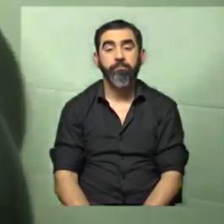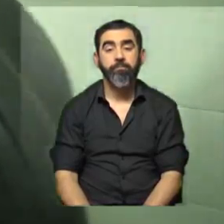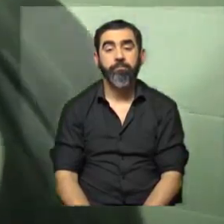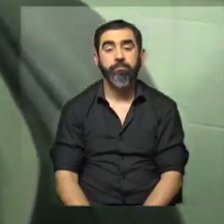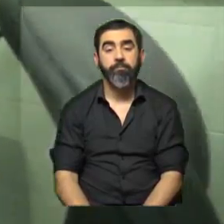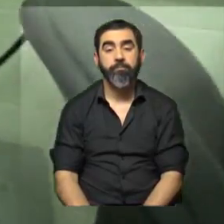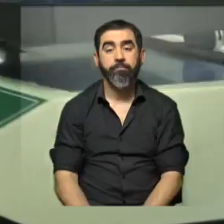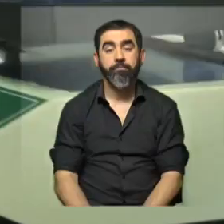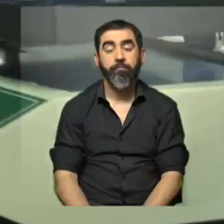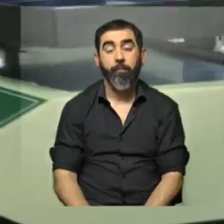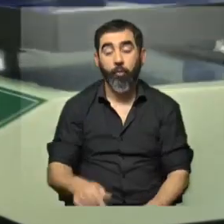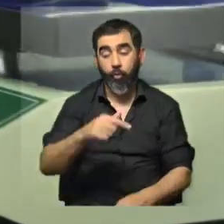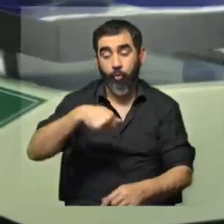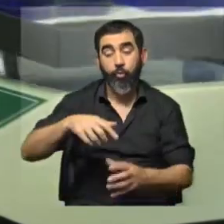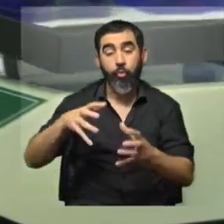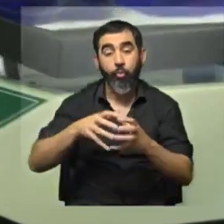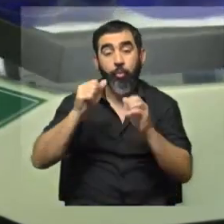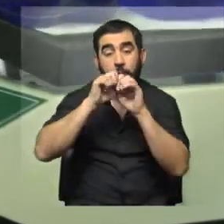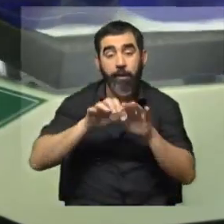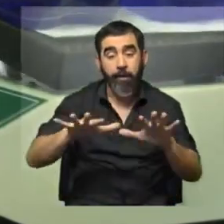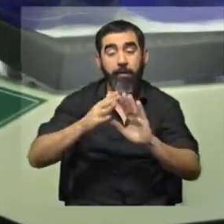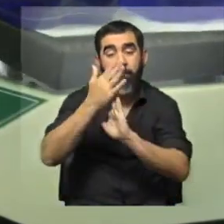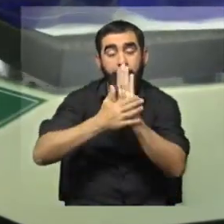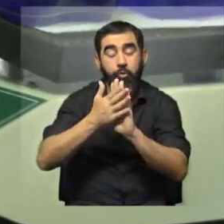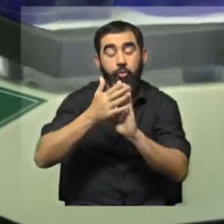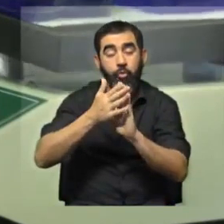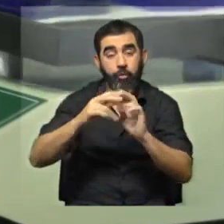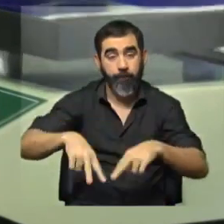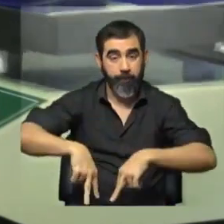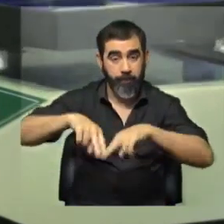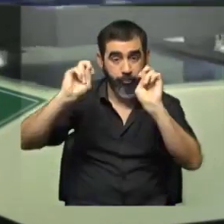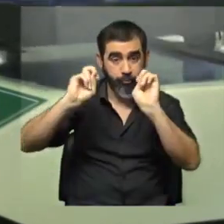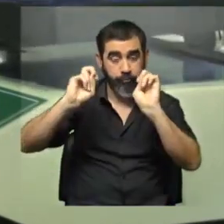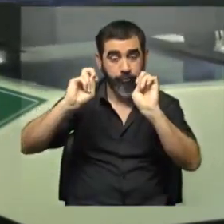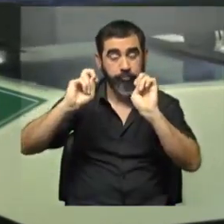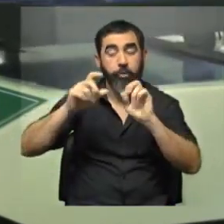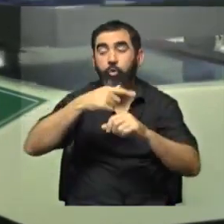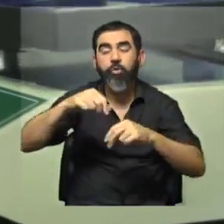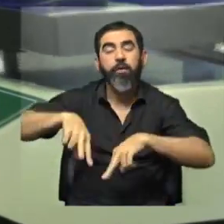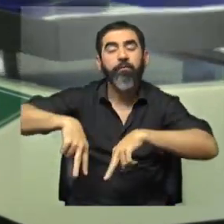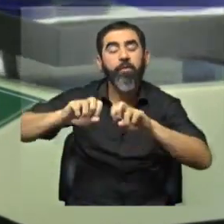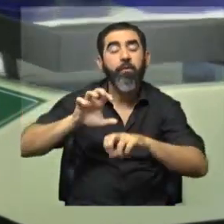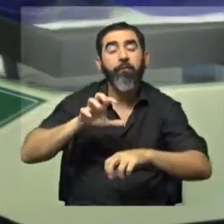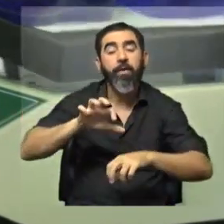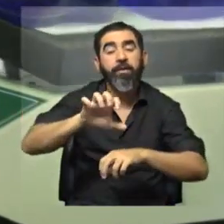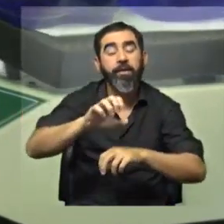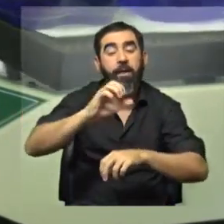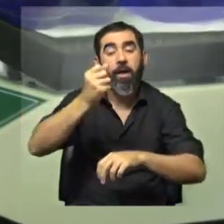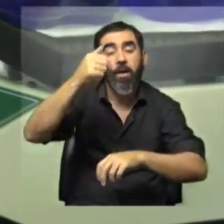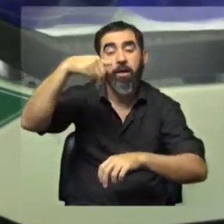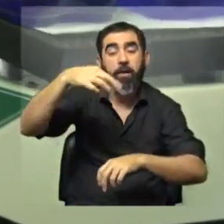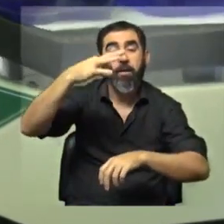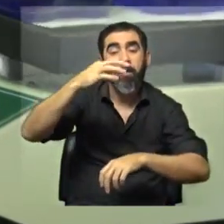Nosotros formamos parte de una red de investigaciones a nivel nacional que investigamos bacterias de la Antártida.